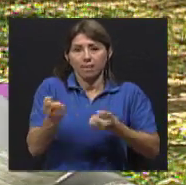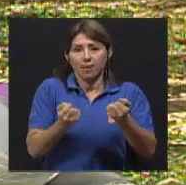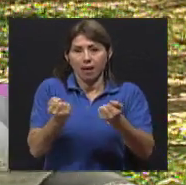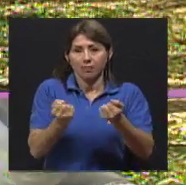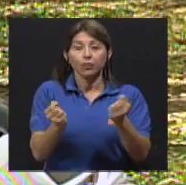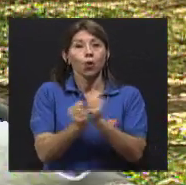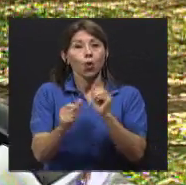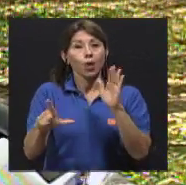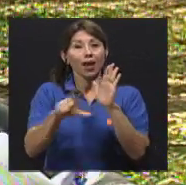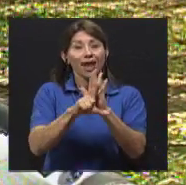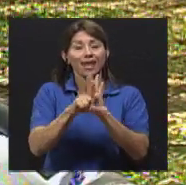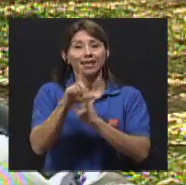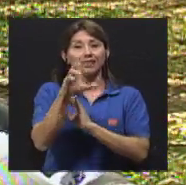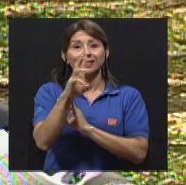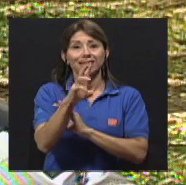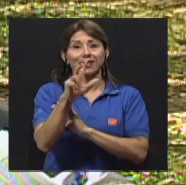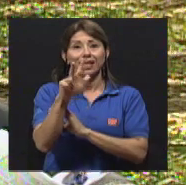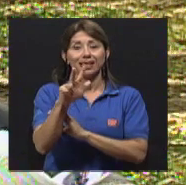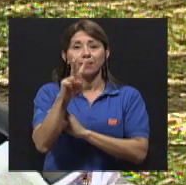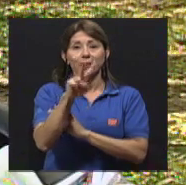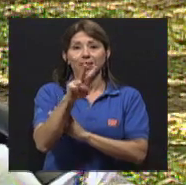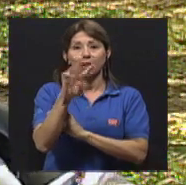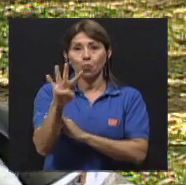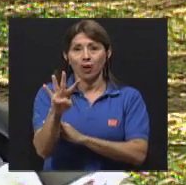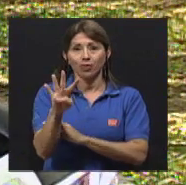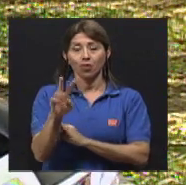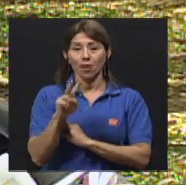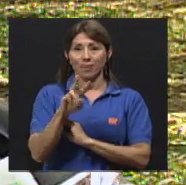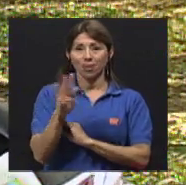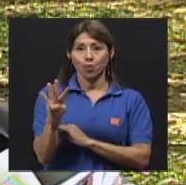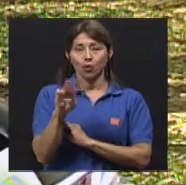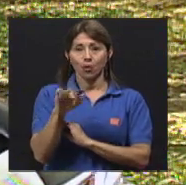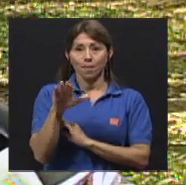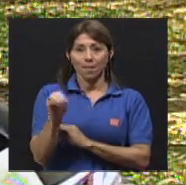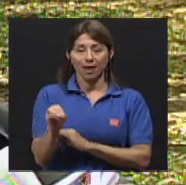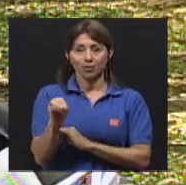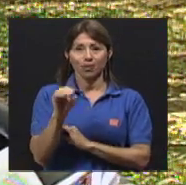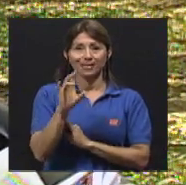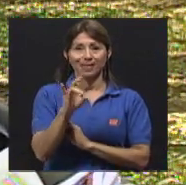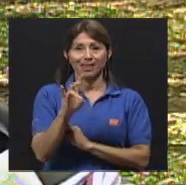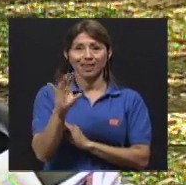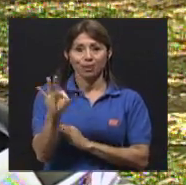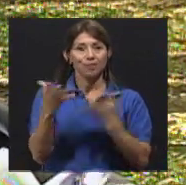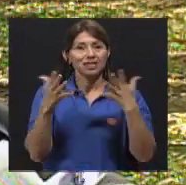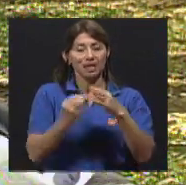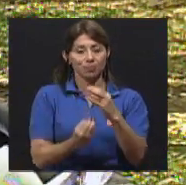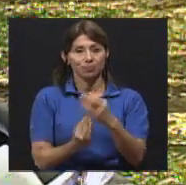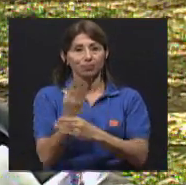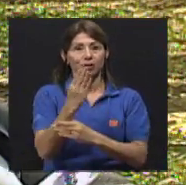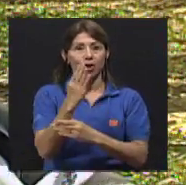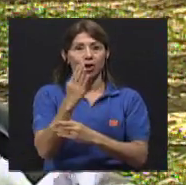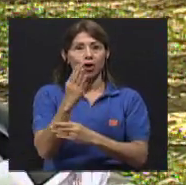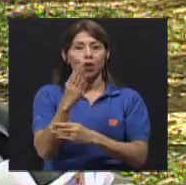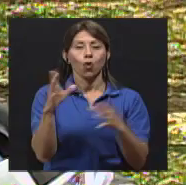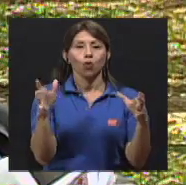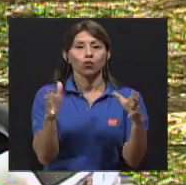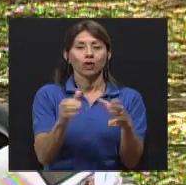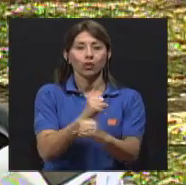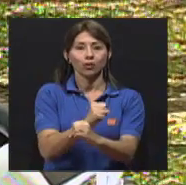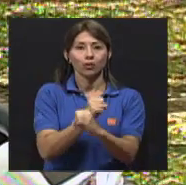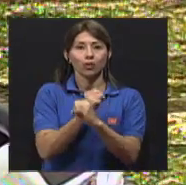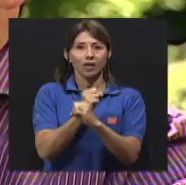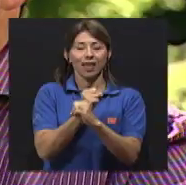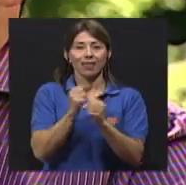con la ley 63-24, de 24 de mayo del 79, se creó el Consejo de Seguridad Vial. Ya cumplimos 35 años de